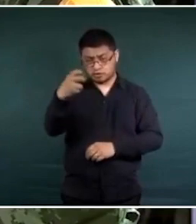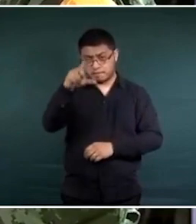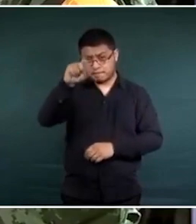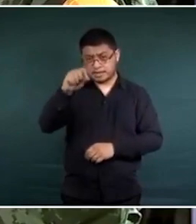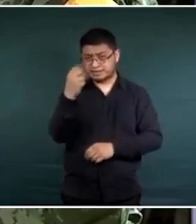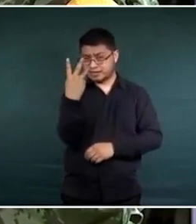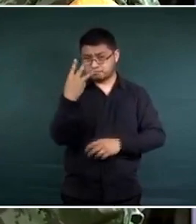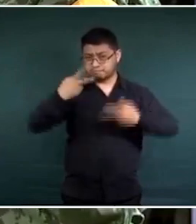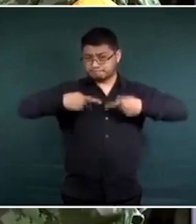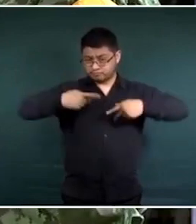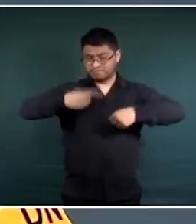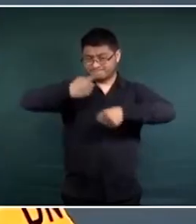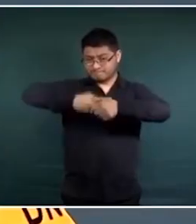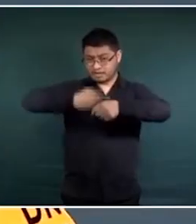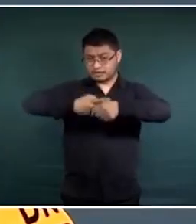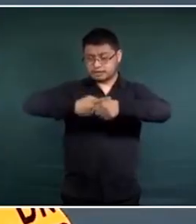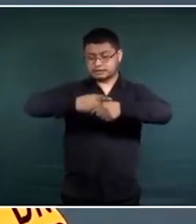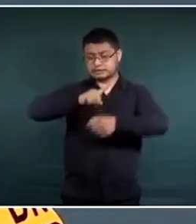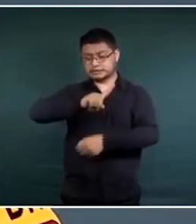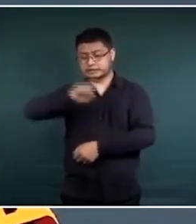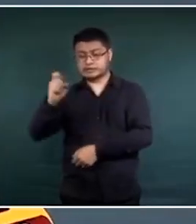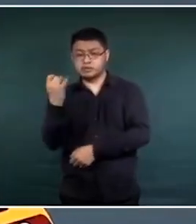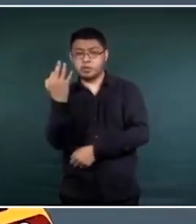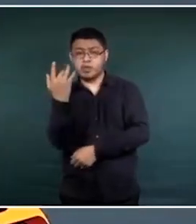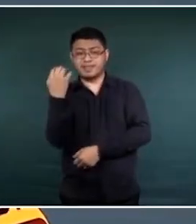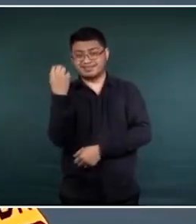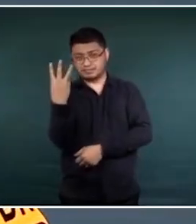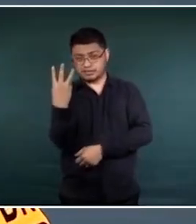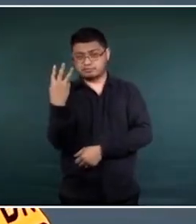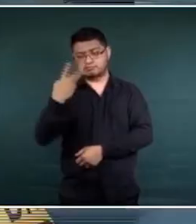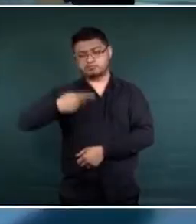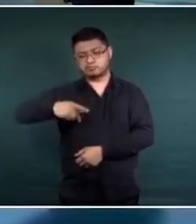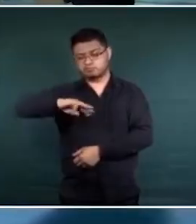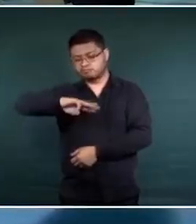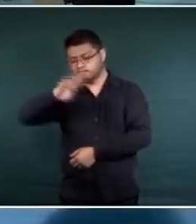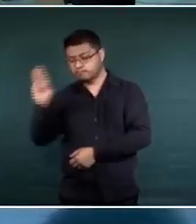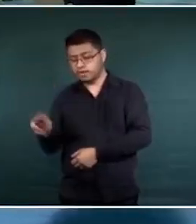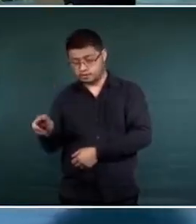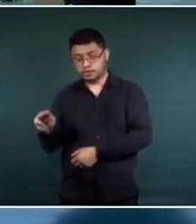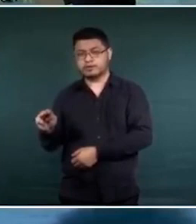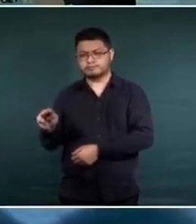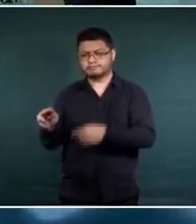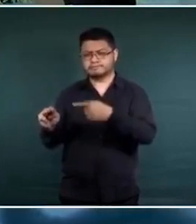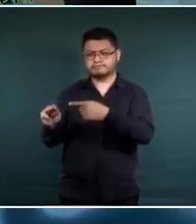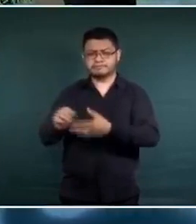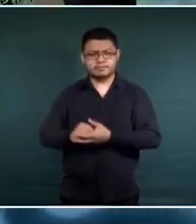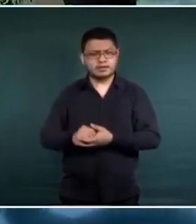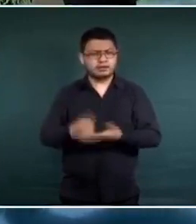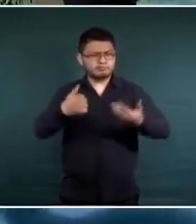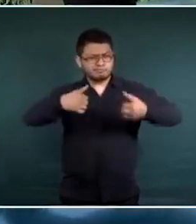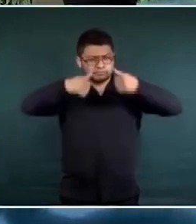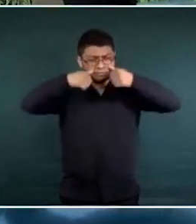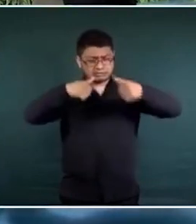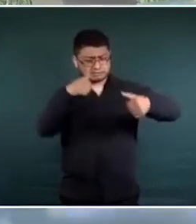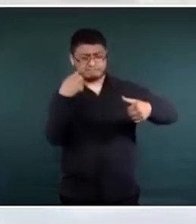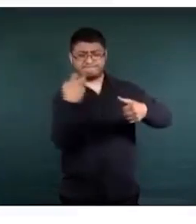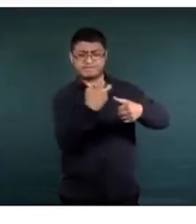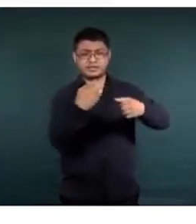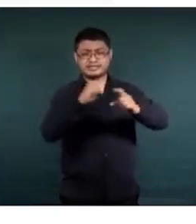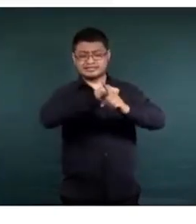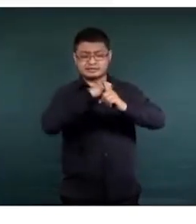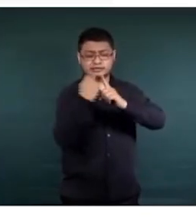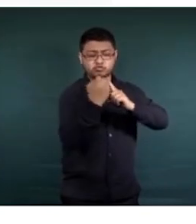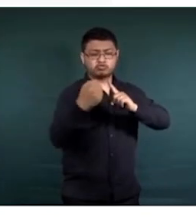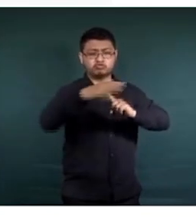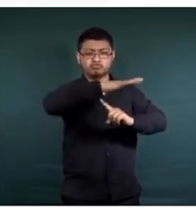con 153 defunciones. Para atender esta situación en el estado se ha aplicado